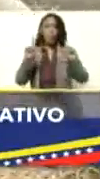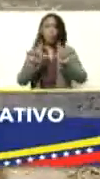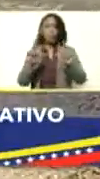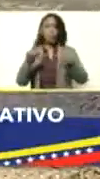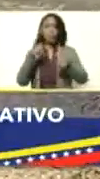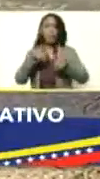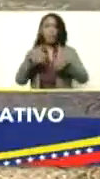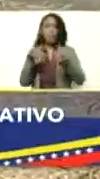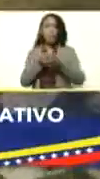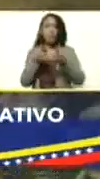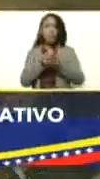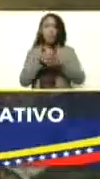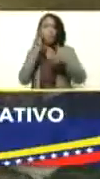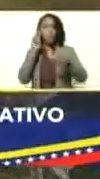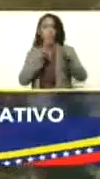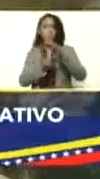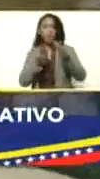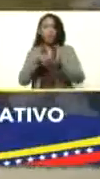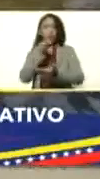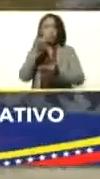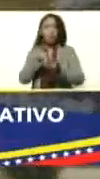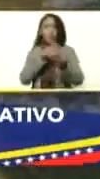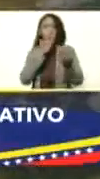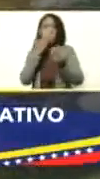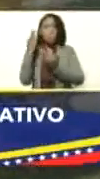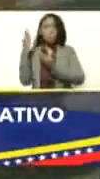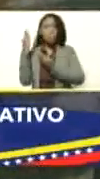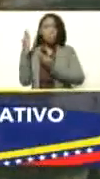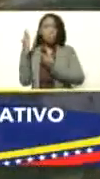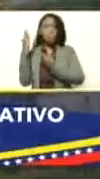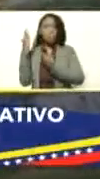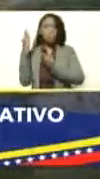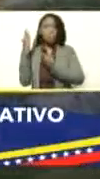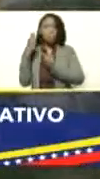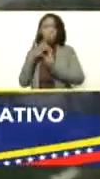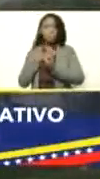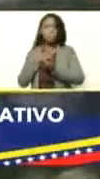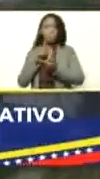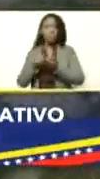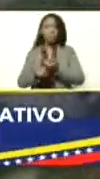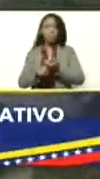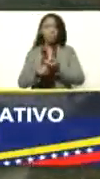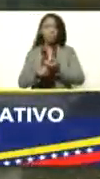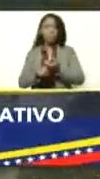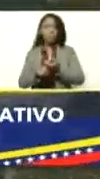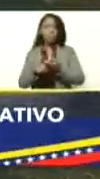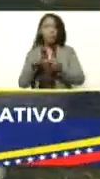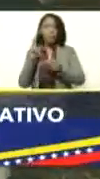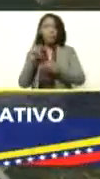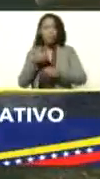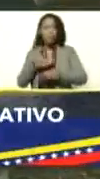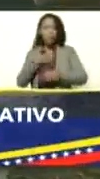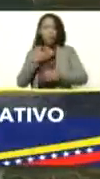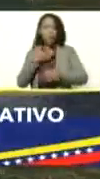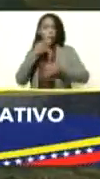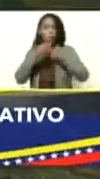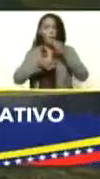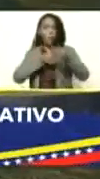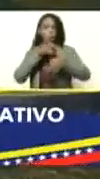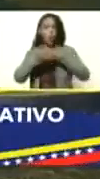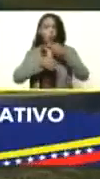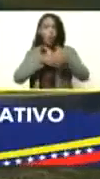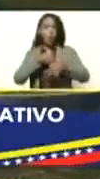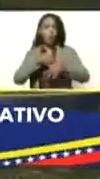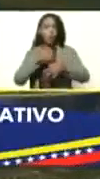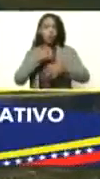visión de proyección nacional. Para eso mi esposa con mucho gusto puede expresarle lo